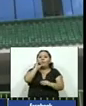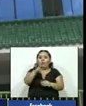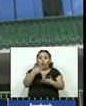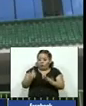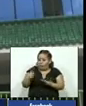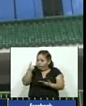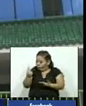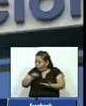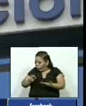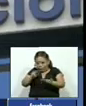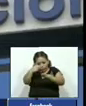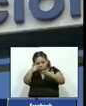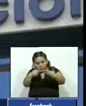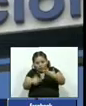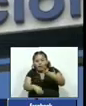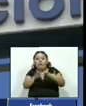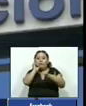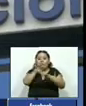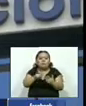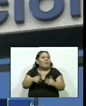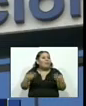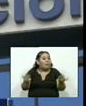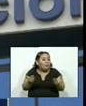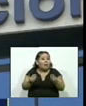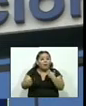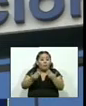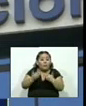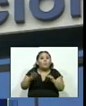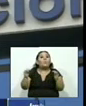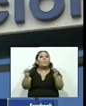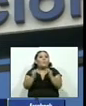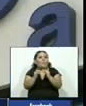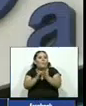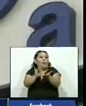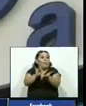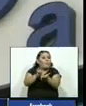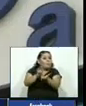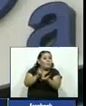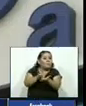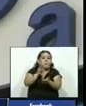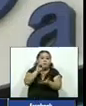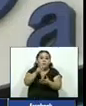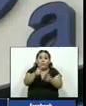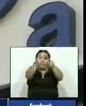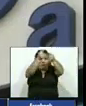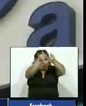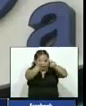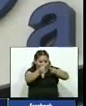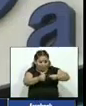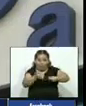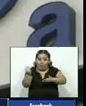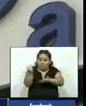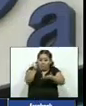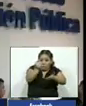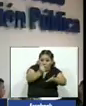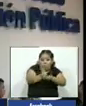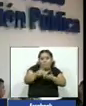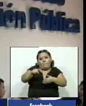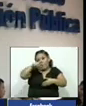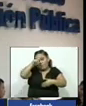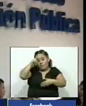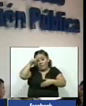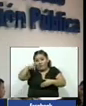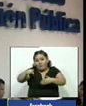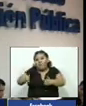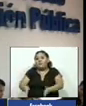interna que se lleva a cabo revelará lo sucedido incluso aprovechó para aclarar que el refuerzo presupuestario solicitado para el funcionamiento